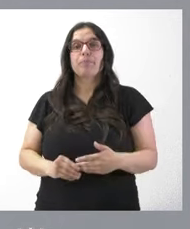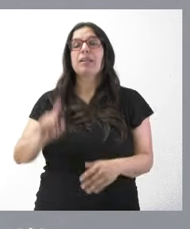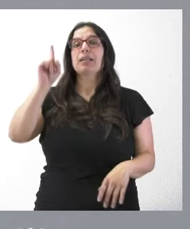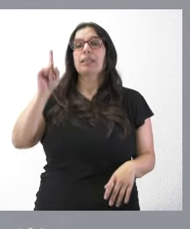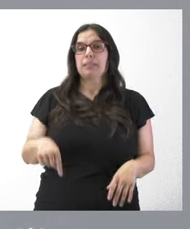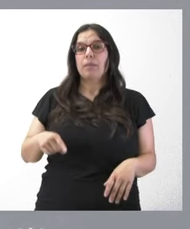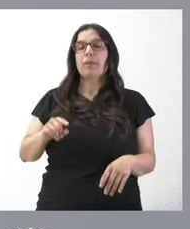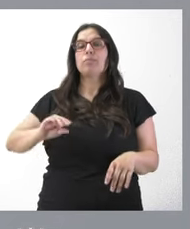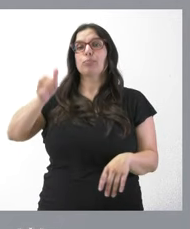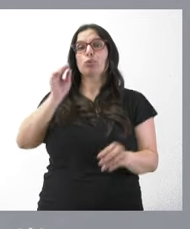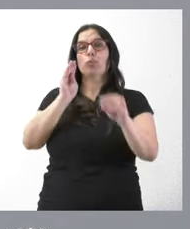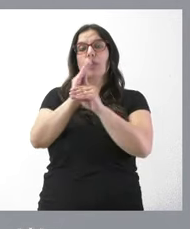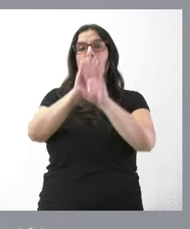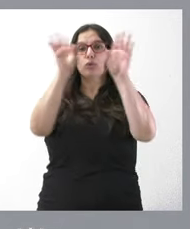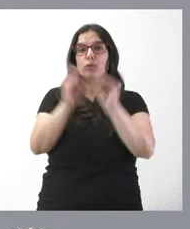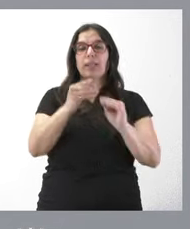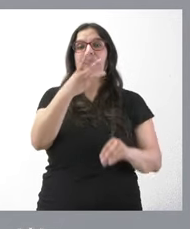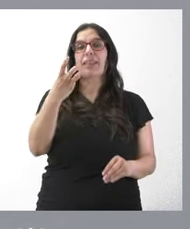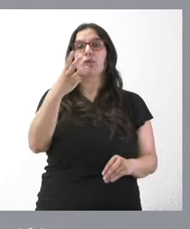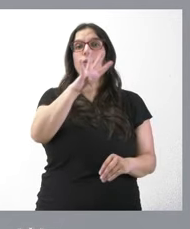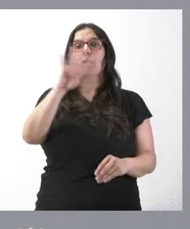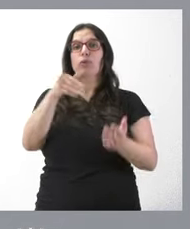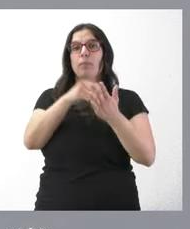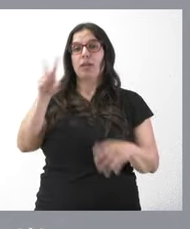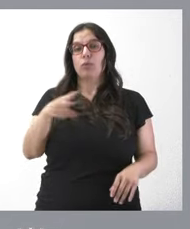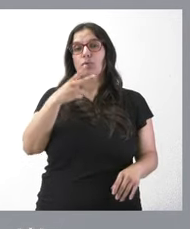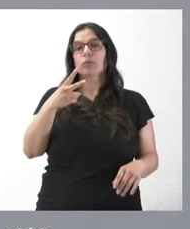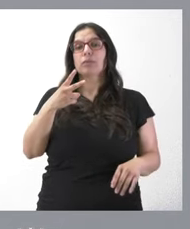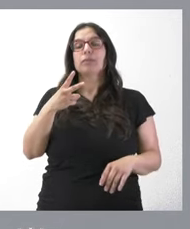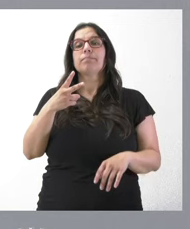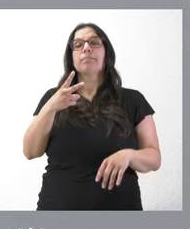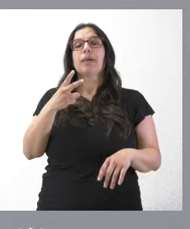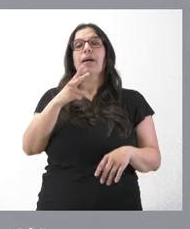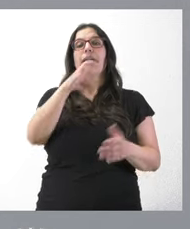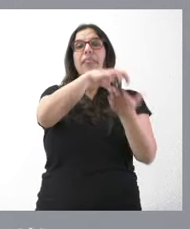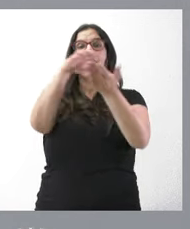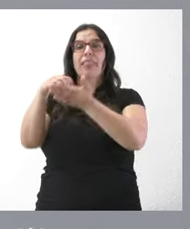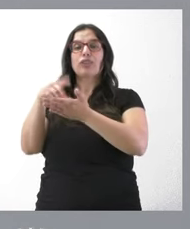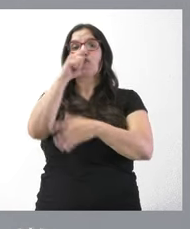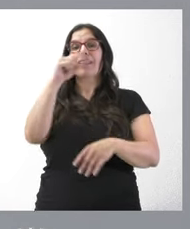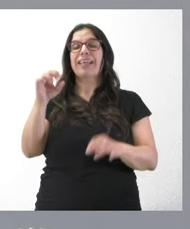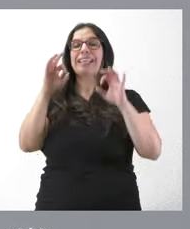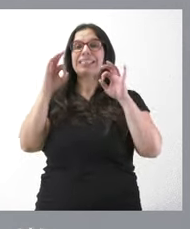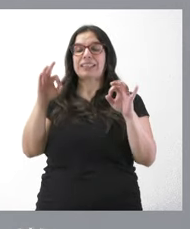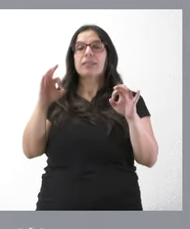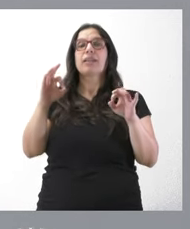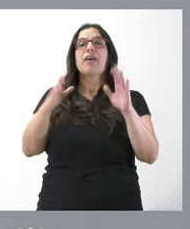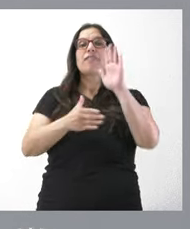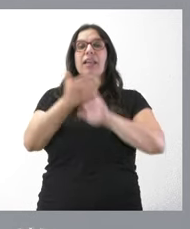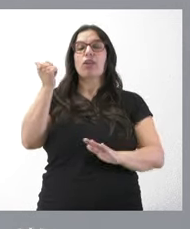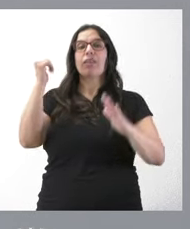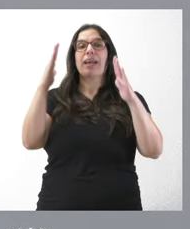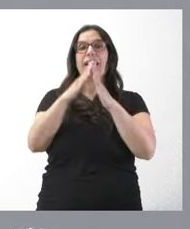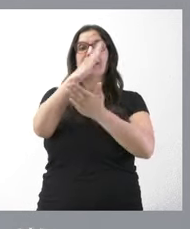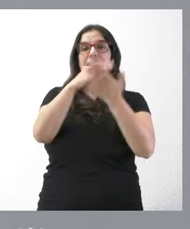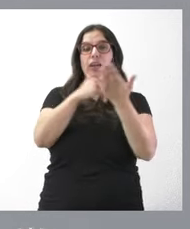conceden subvenciones, en este caso por valor de 344.000 euros, a 100 centros de la Federación de Casas Regionales y Provinciales de Castilla y León para ayudar